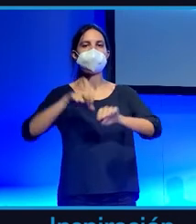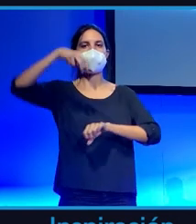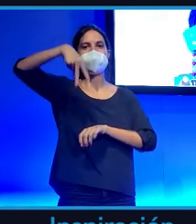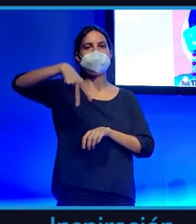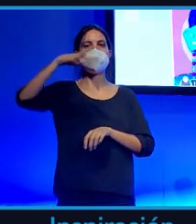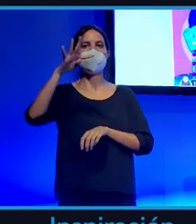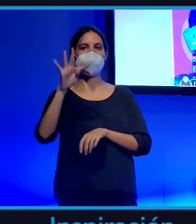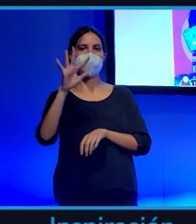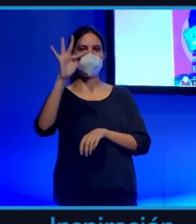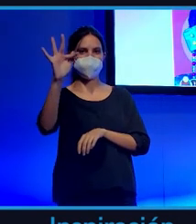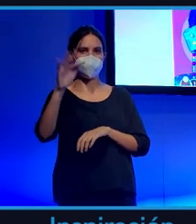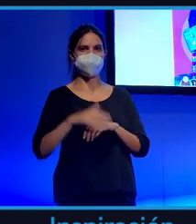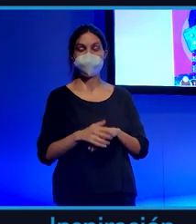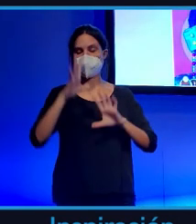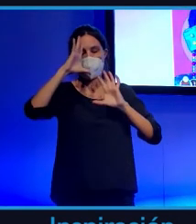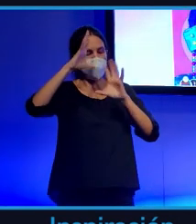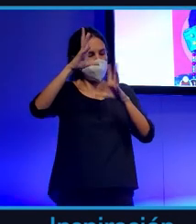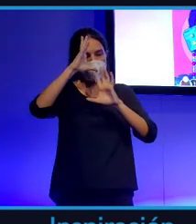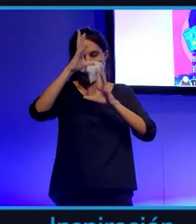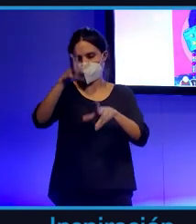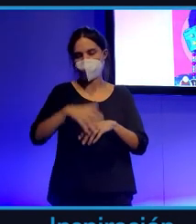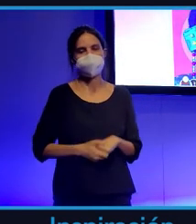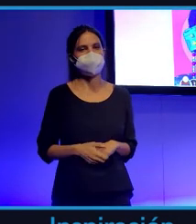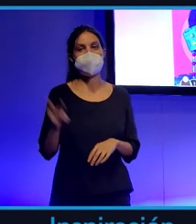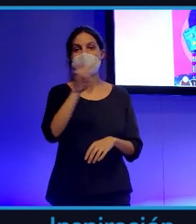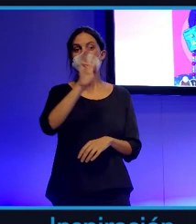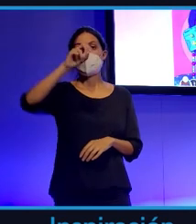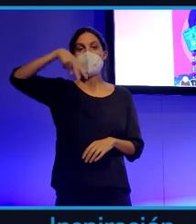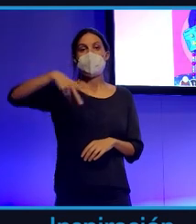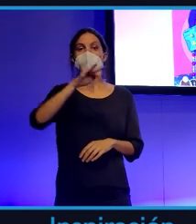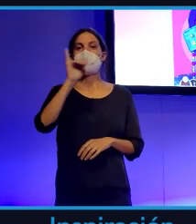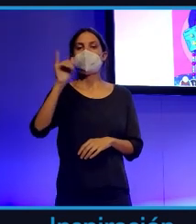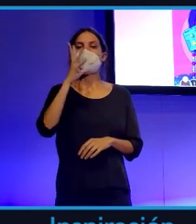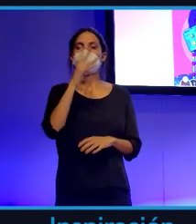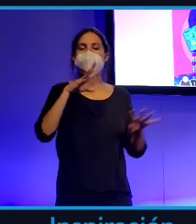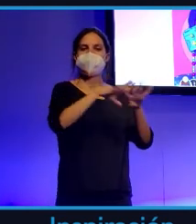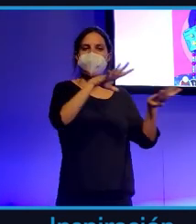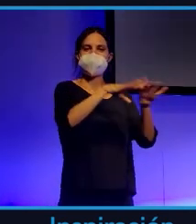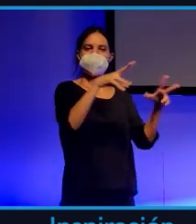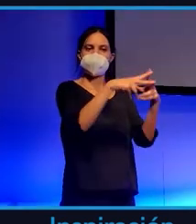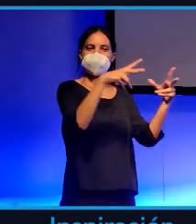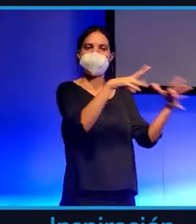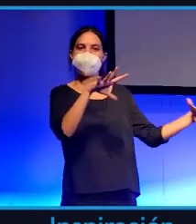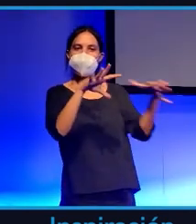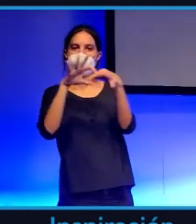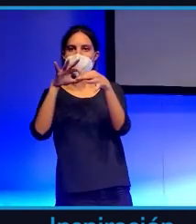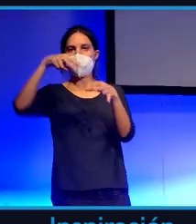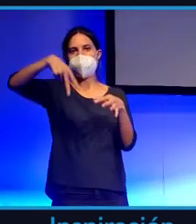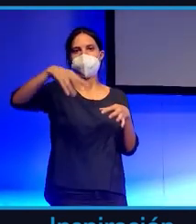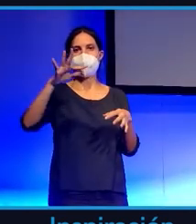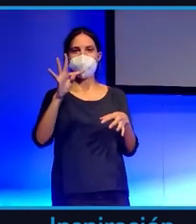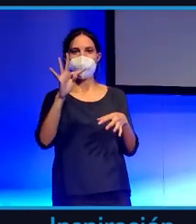una locura. En Wankly estamos a punto de lanzar una red social NFT que estamos muy metidos en esto y por eso también me encanta el espacio.